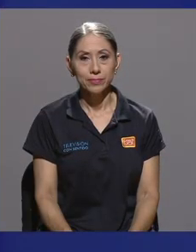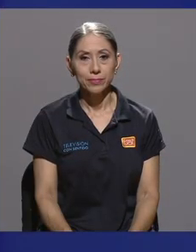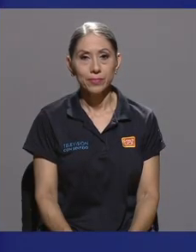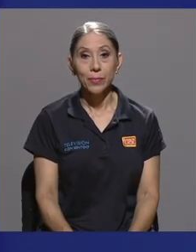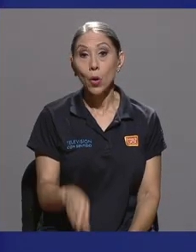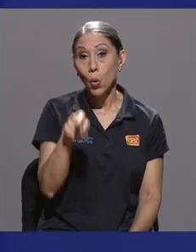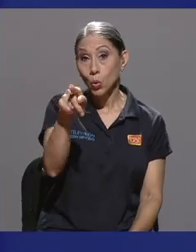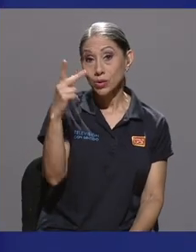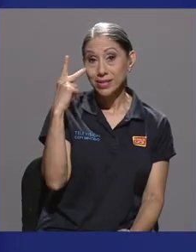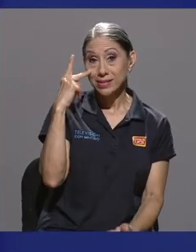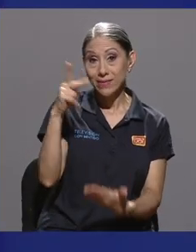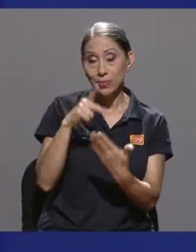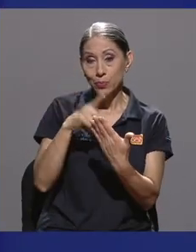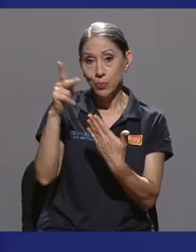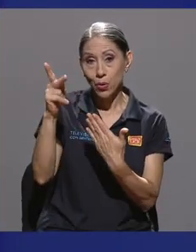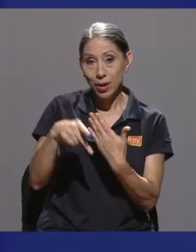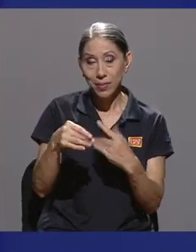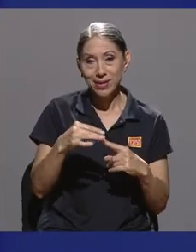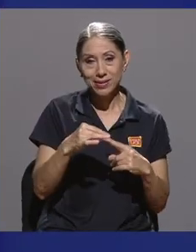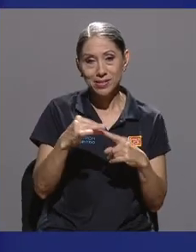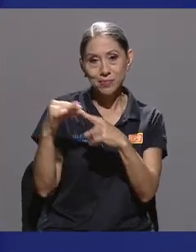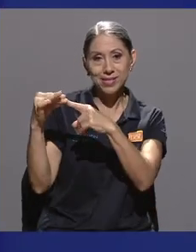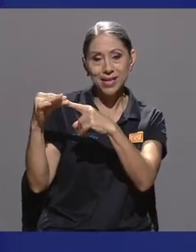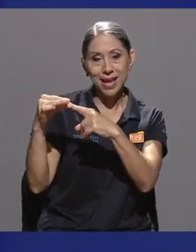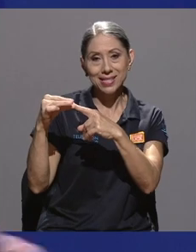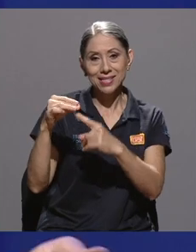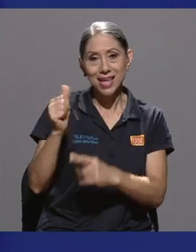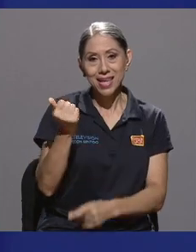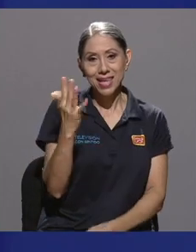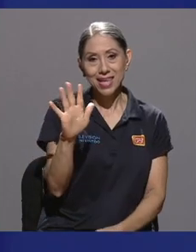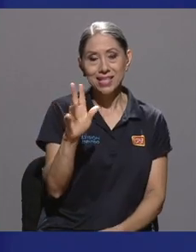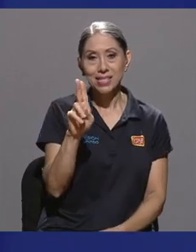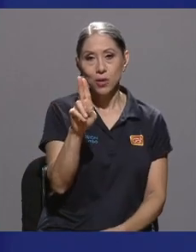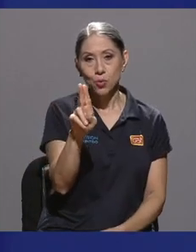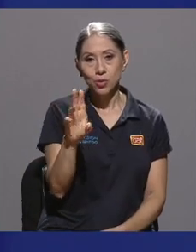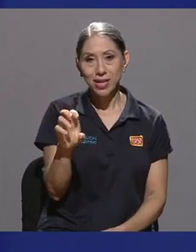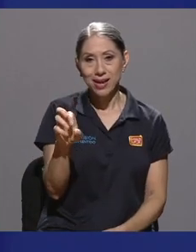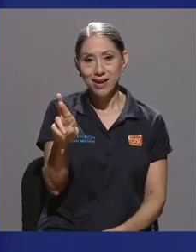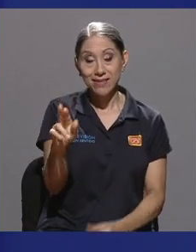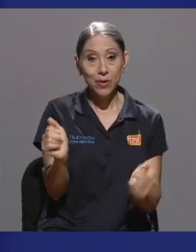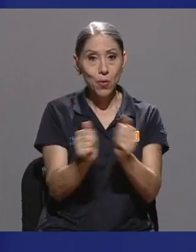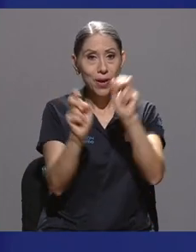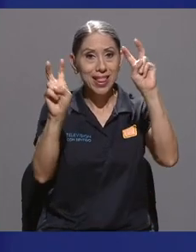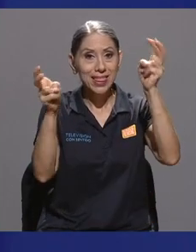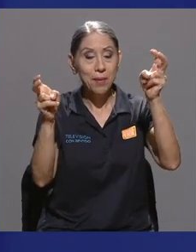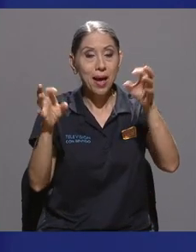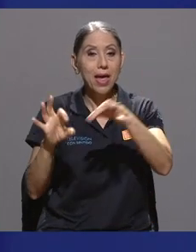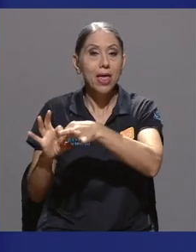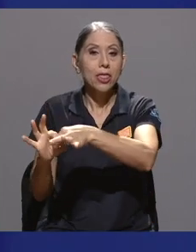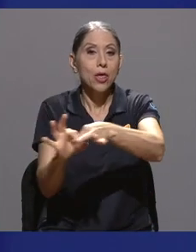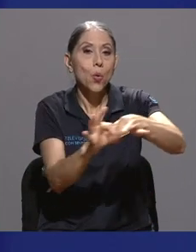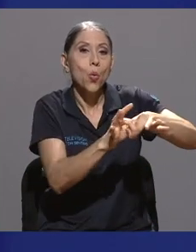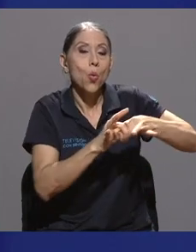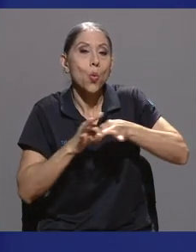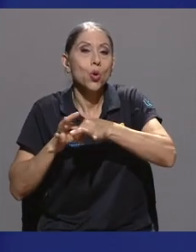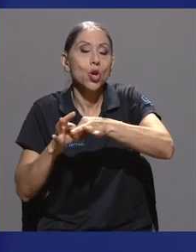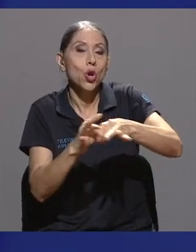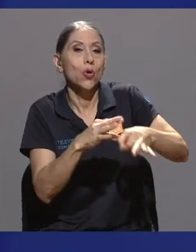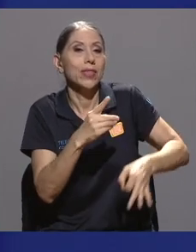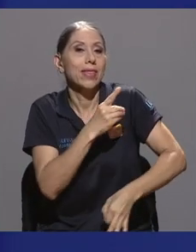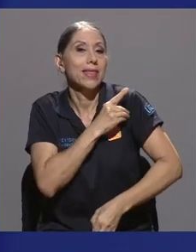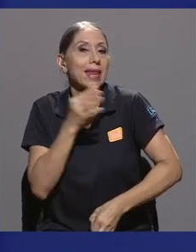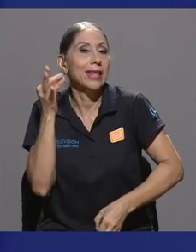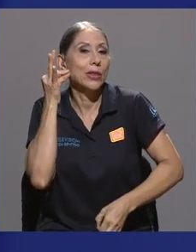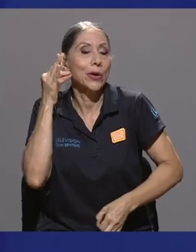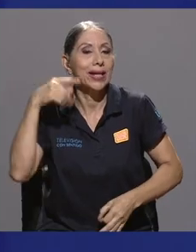Usted está viendo un programa de especiales 15 UCR, hoy con el tema de la unión de directoras de cine de Costa